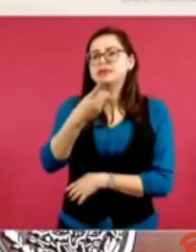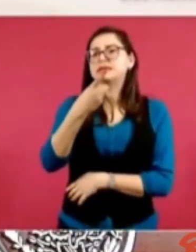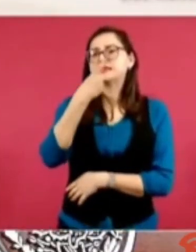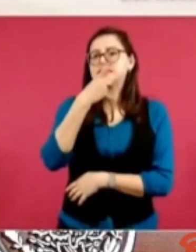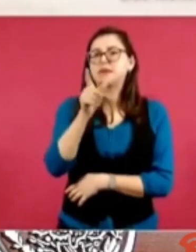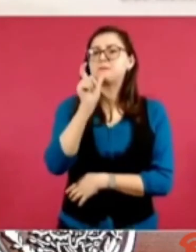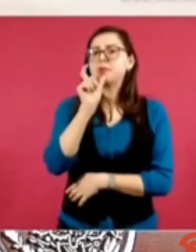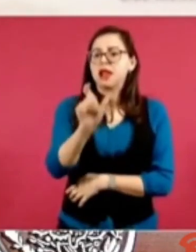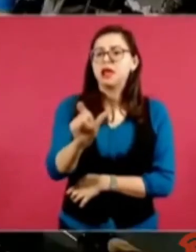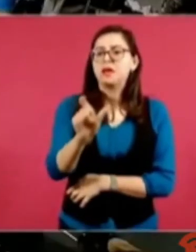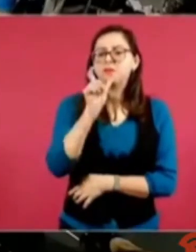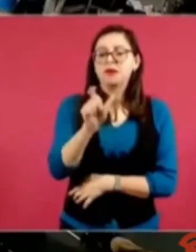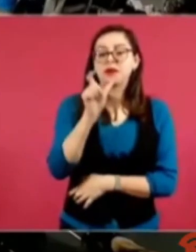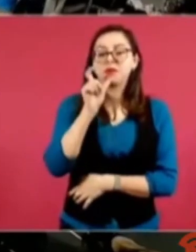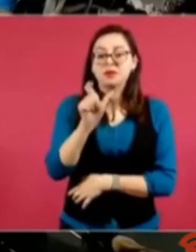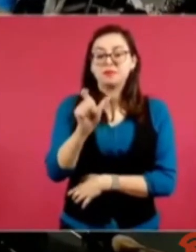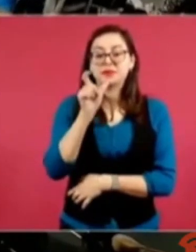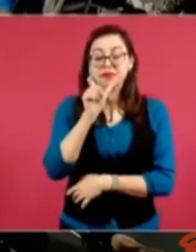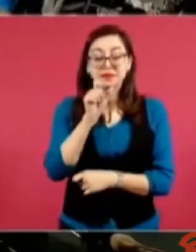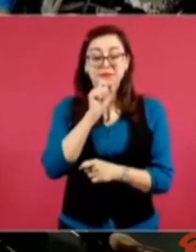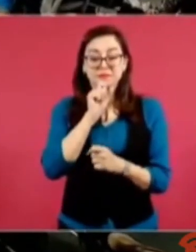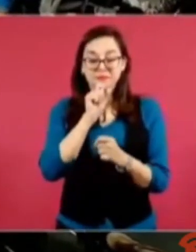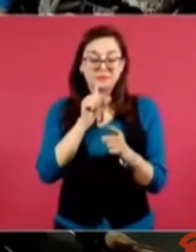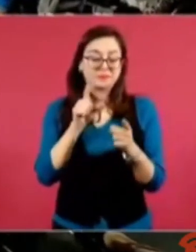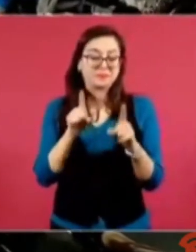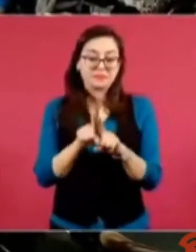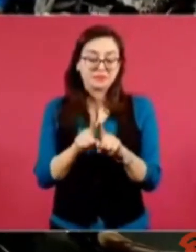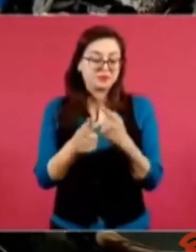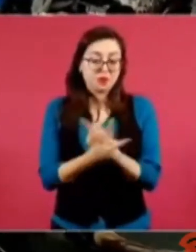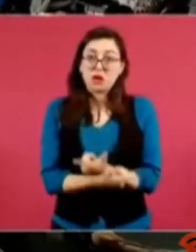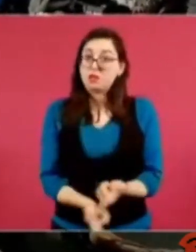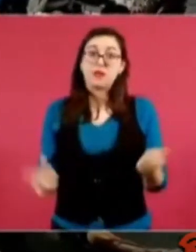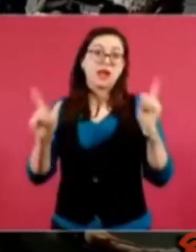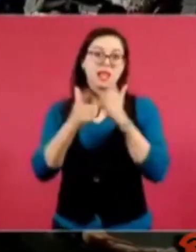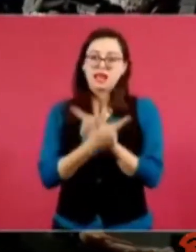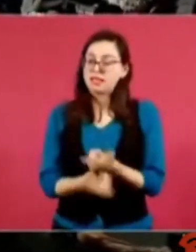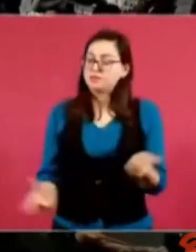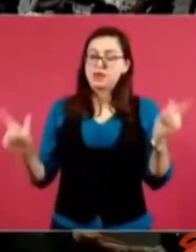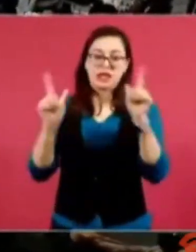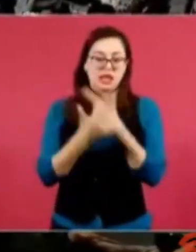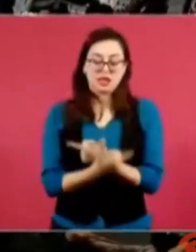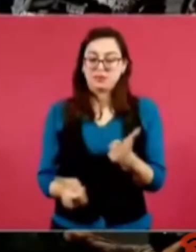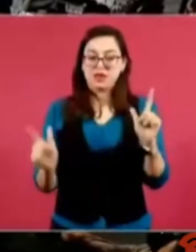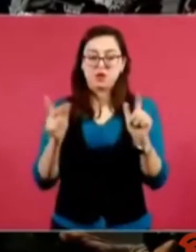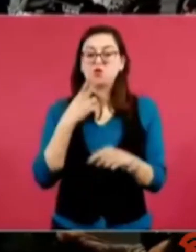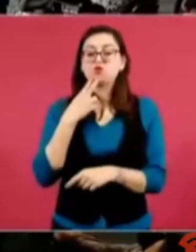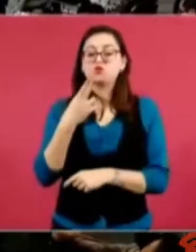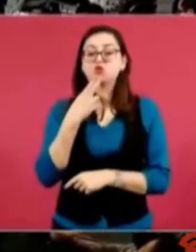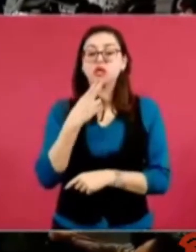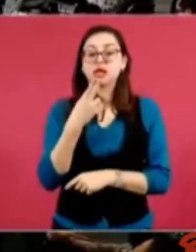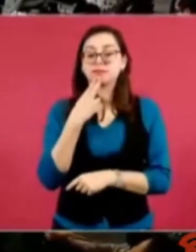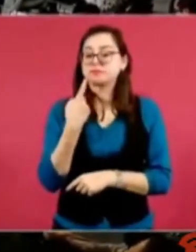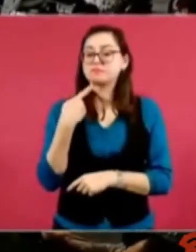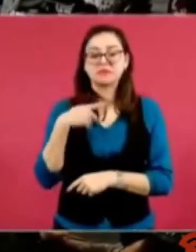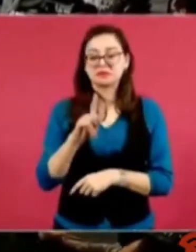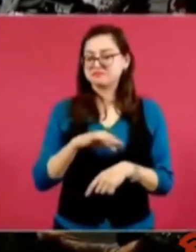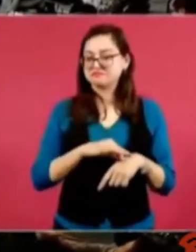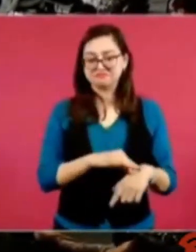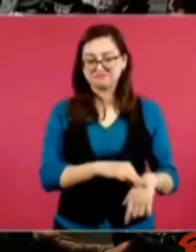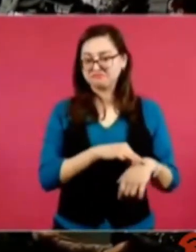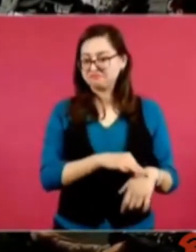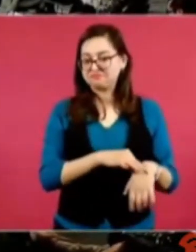en aras de la democracia y de la libertad. Por eso yo siempre